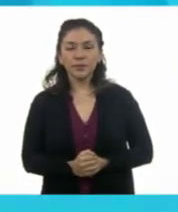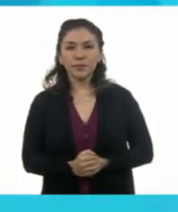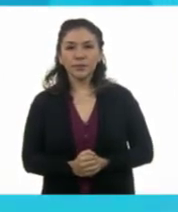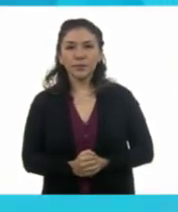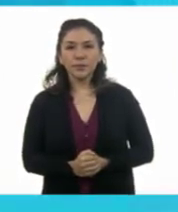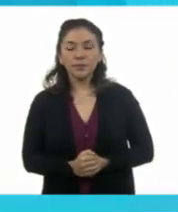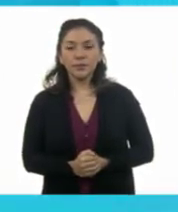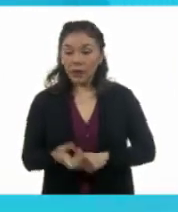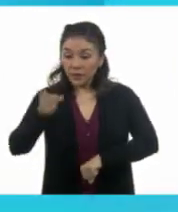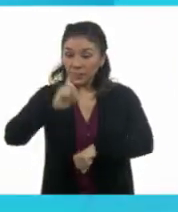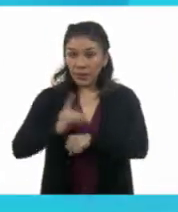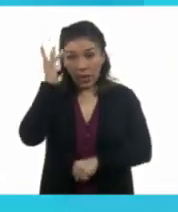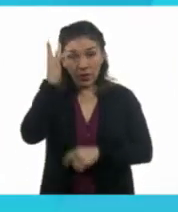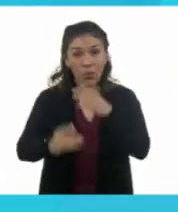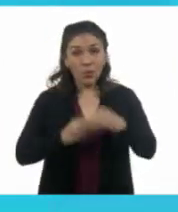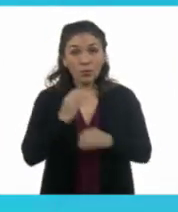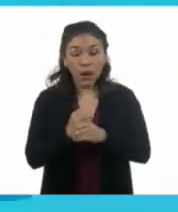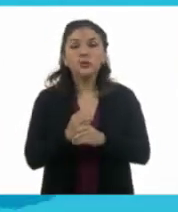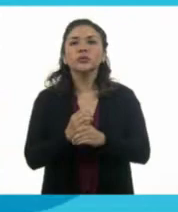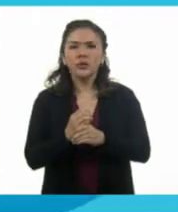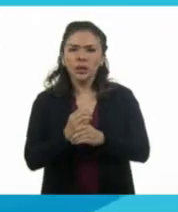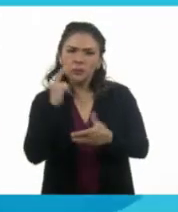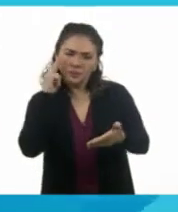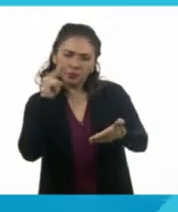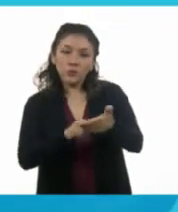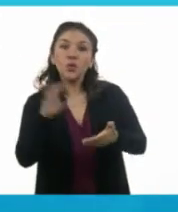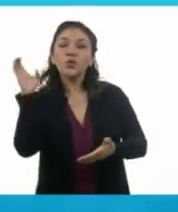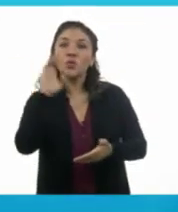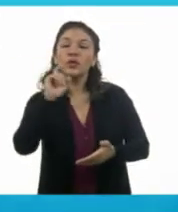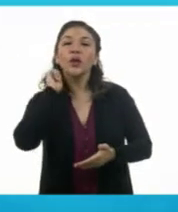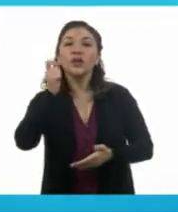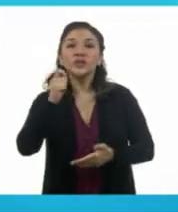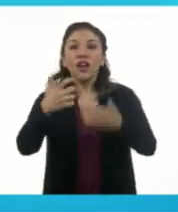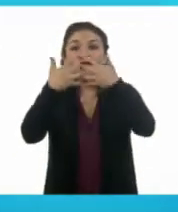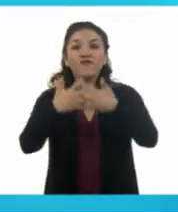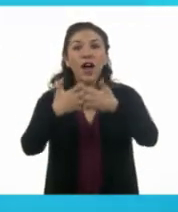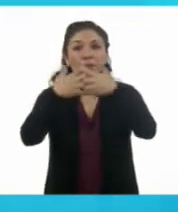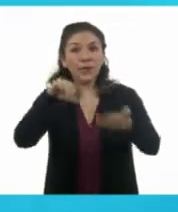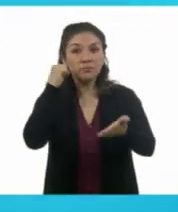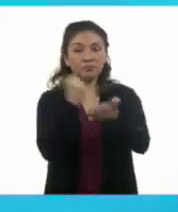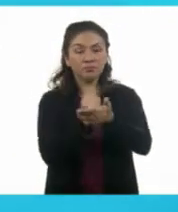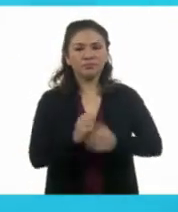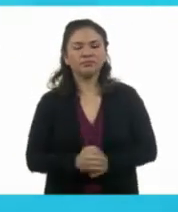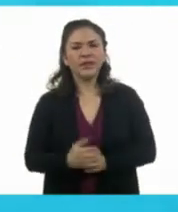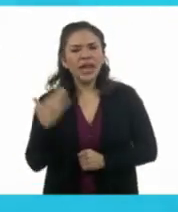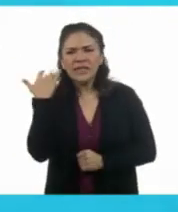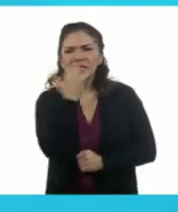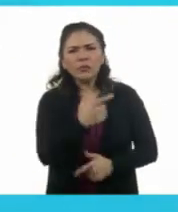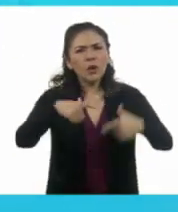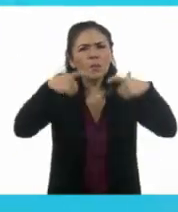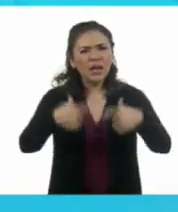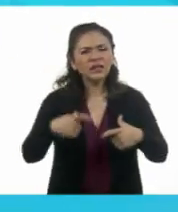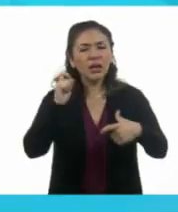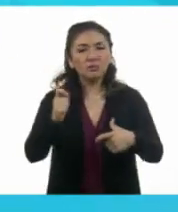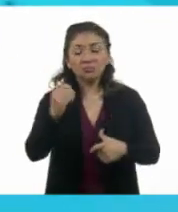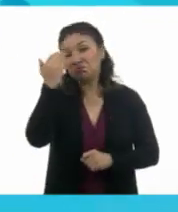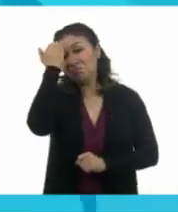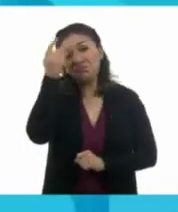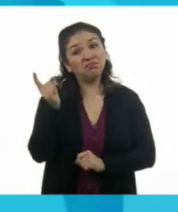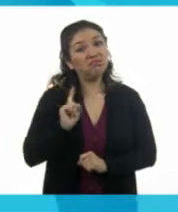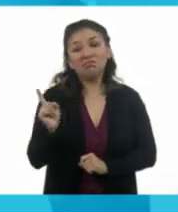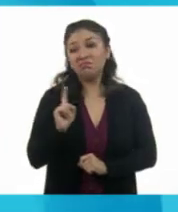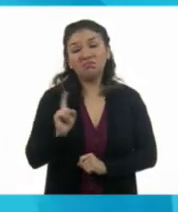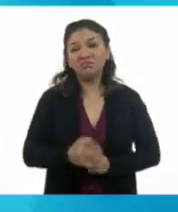Día de cumpleaños. Ver hoja de garantía de fábrica. Sabor de pastel favorito. Desconocido.